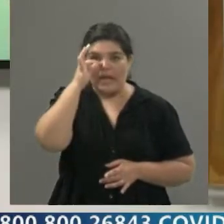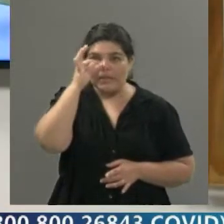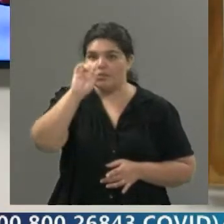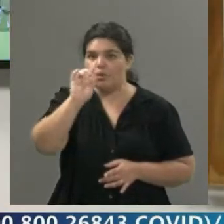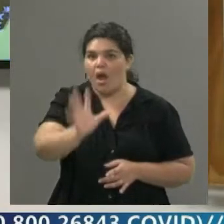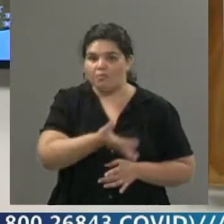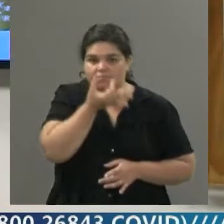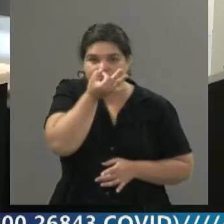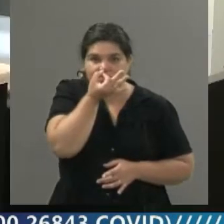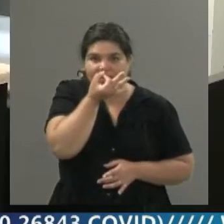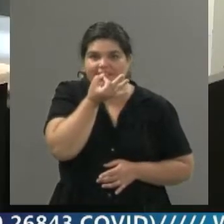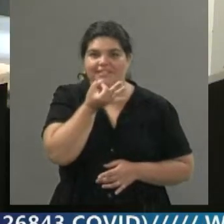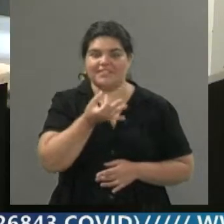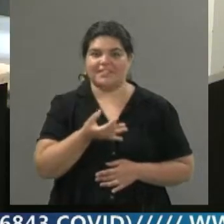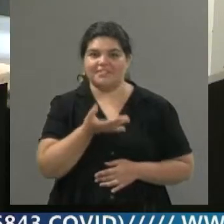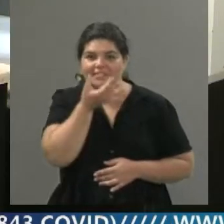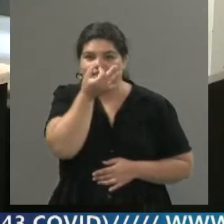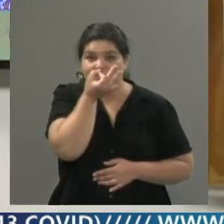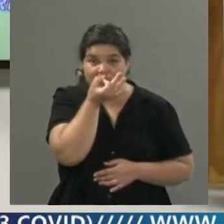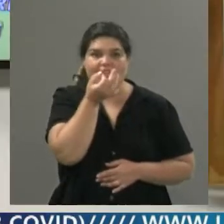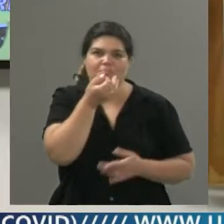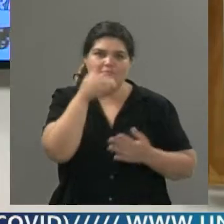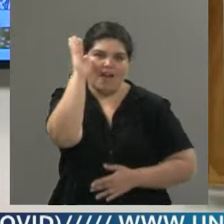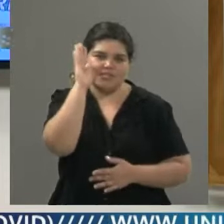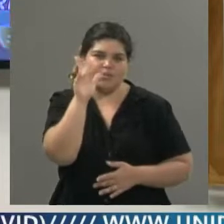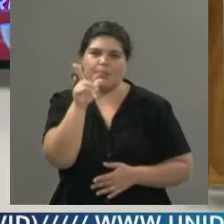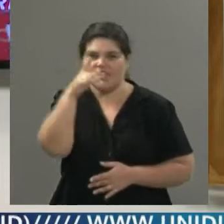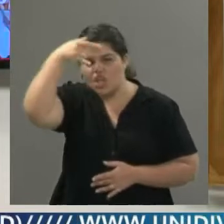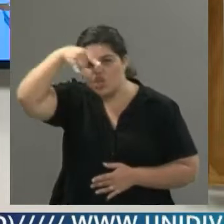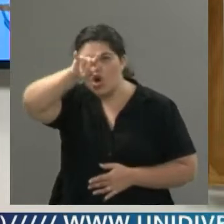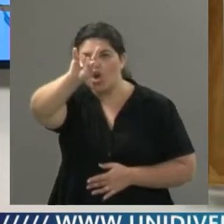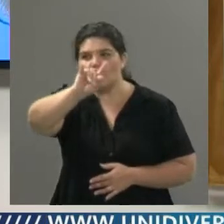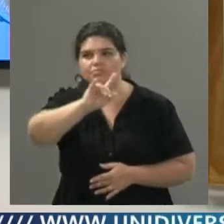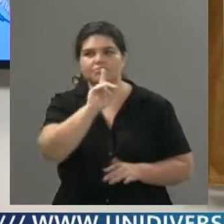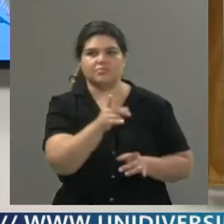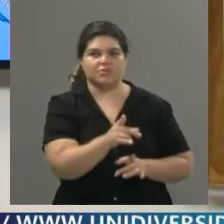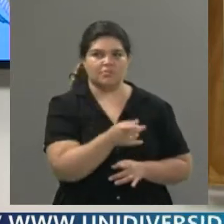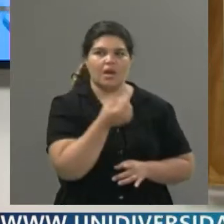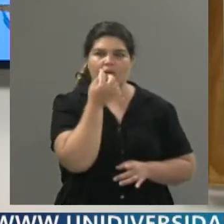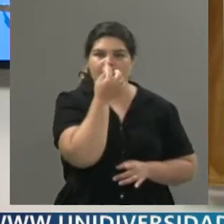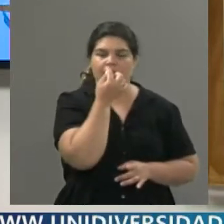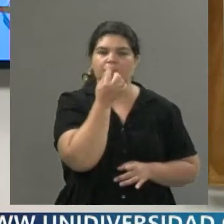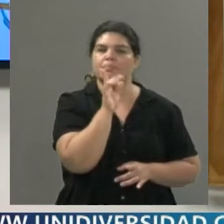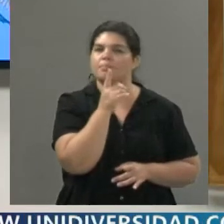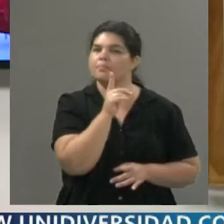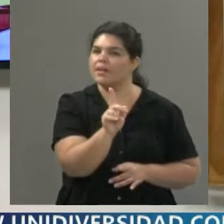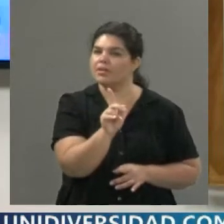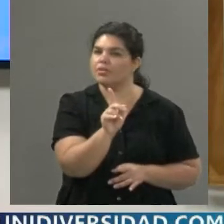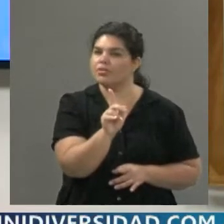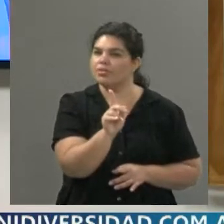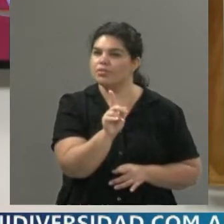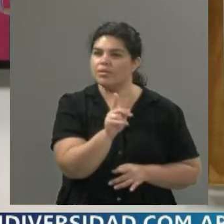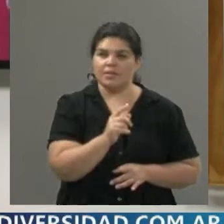el anillo. Claro, pero es al revés, ¿sí? No con la curvita